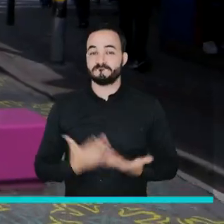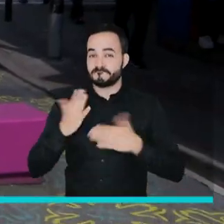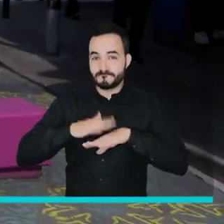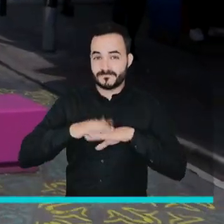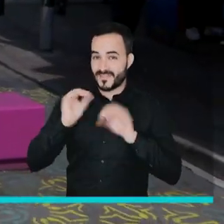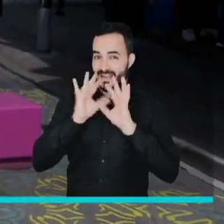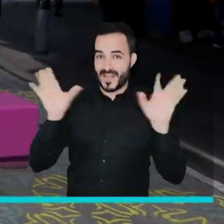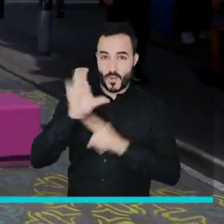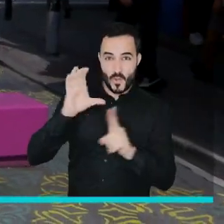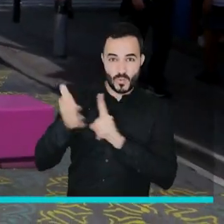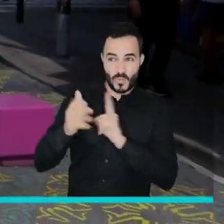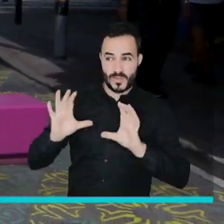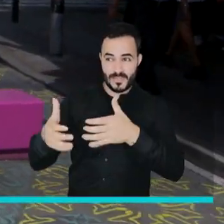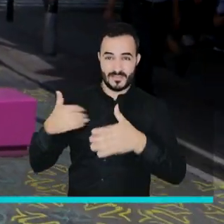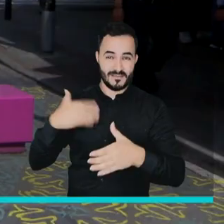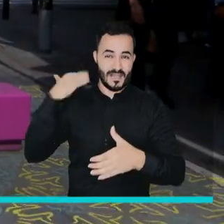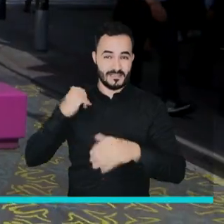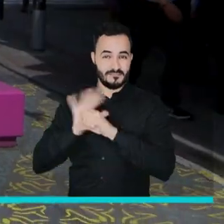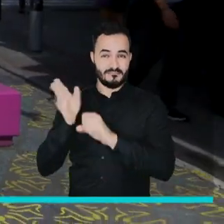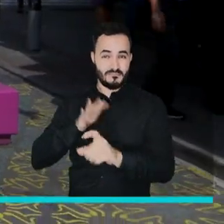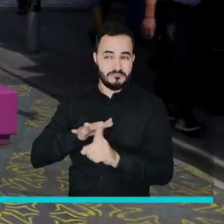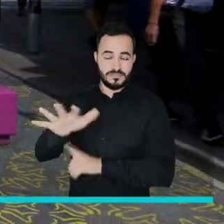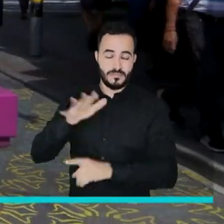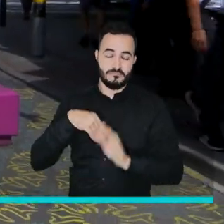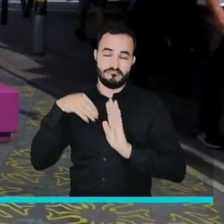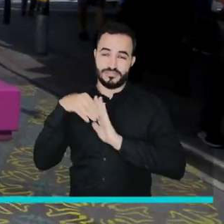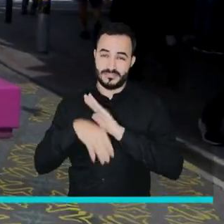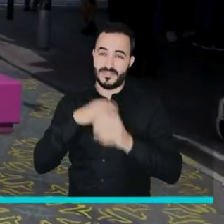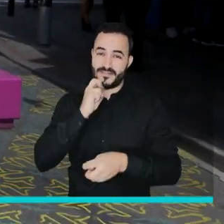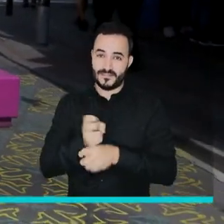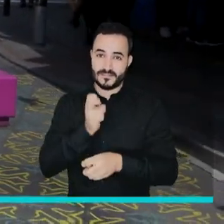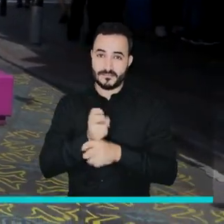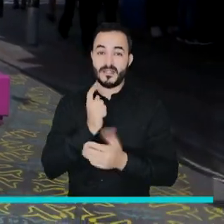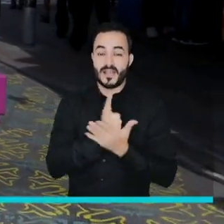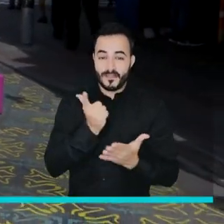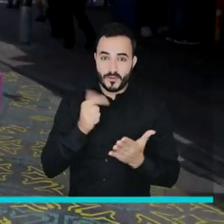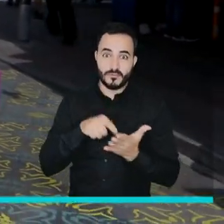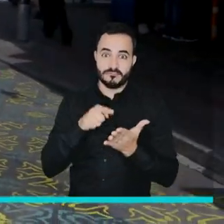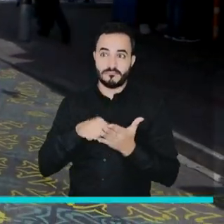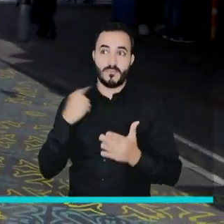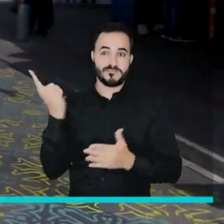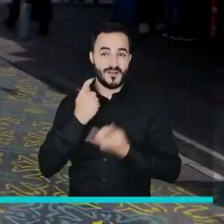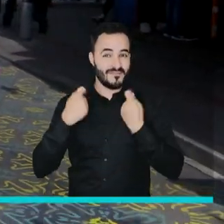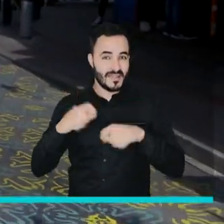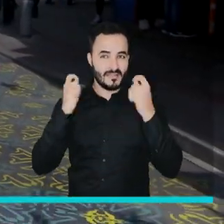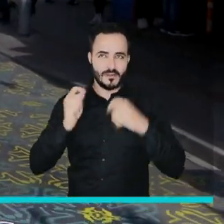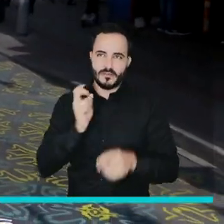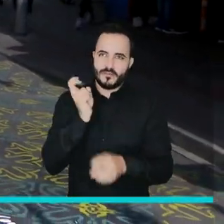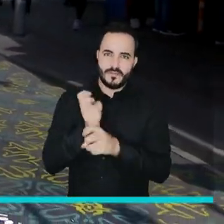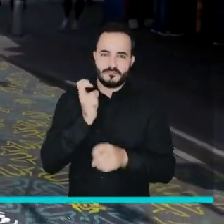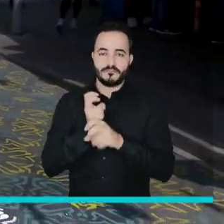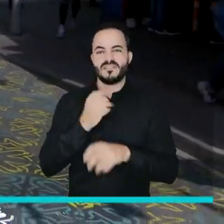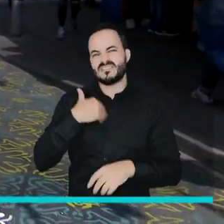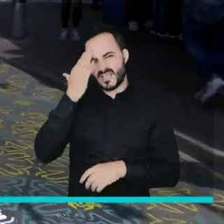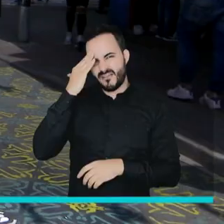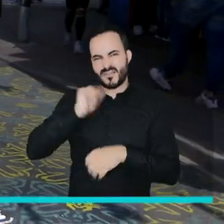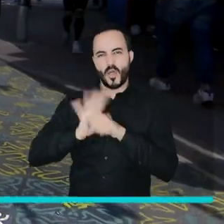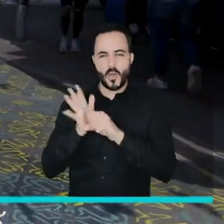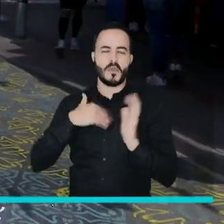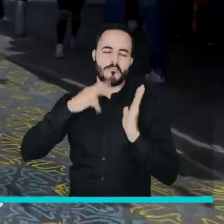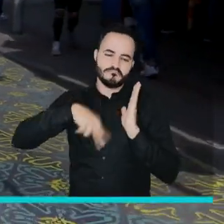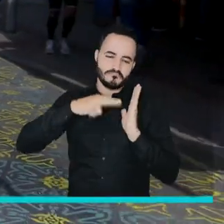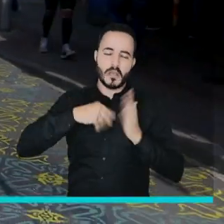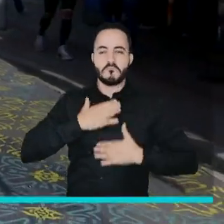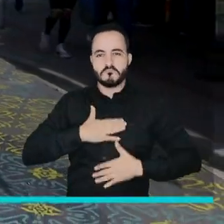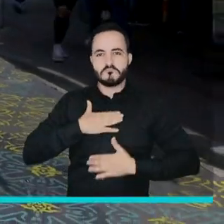Sin duda el sector cultural fue uno de los más golpeados por la pandemia y el gremio del libro no fue la excepción. Si bien muchos aprovecharon el momento para leer